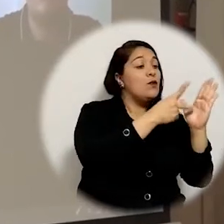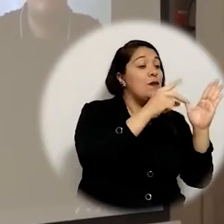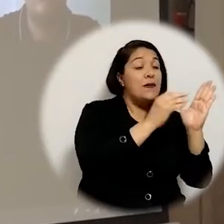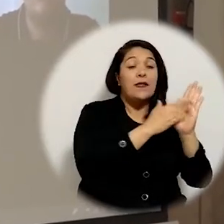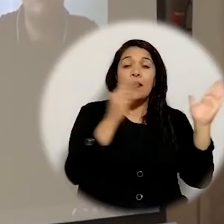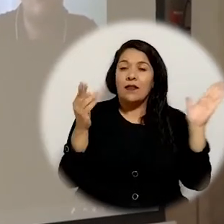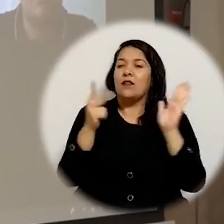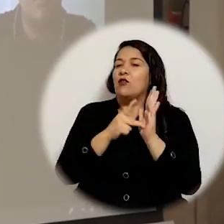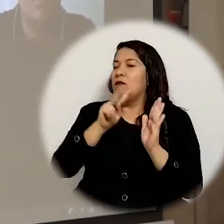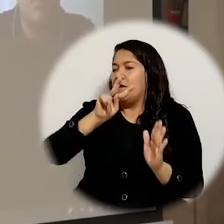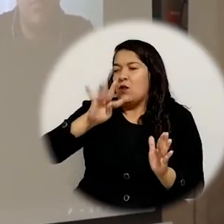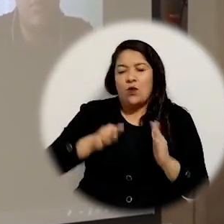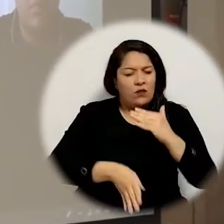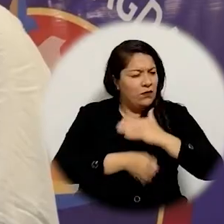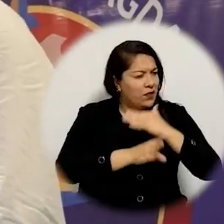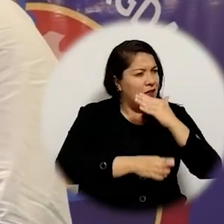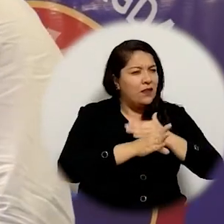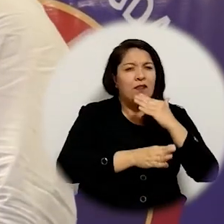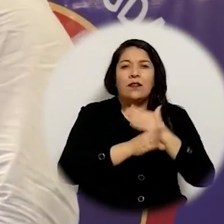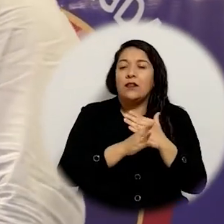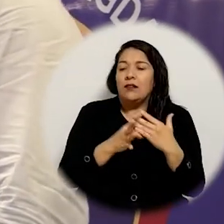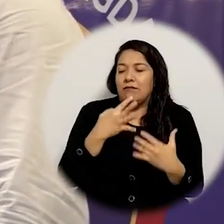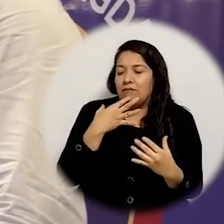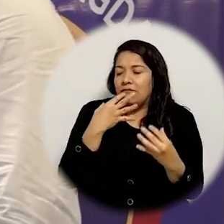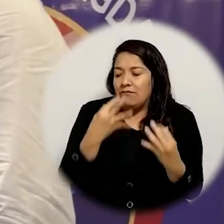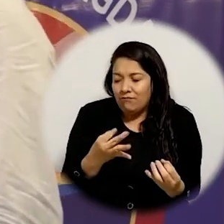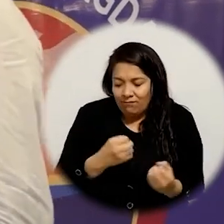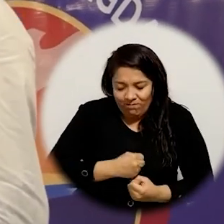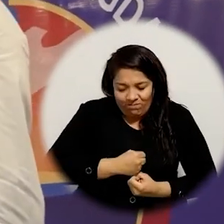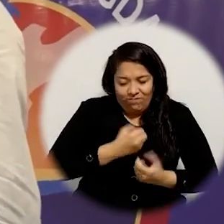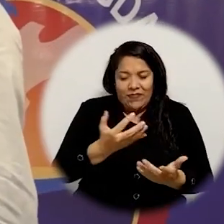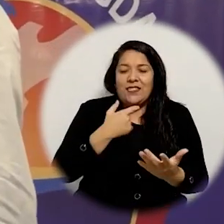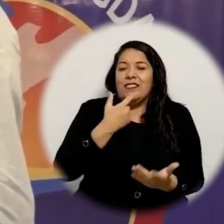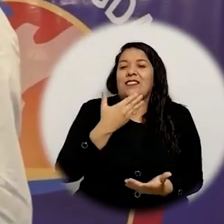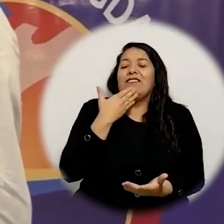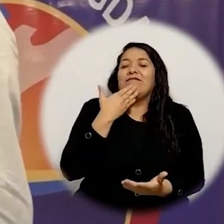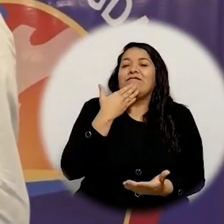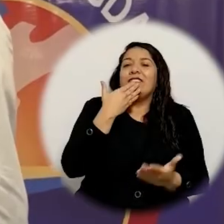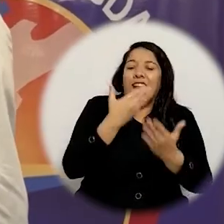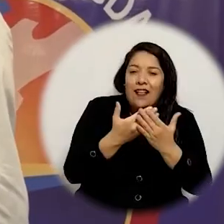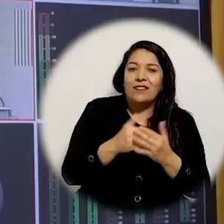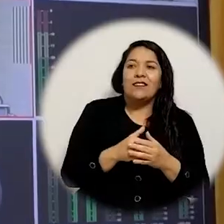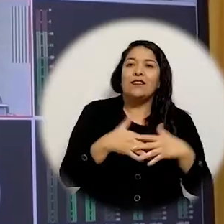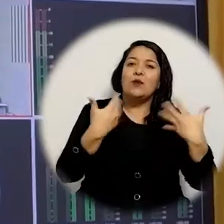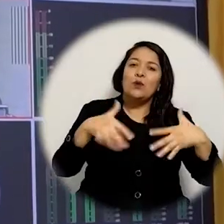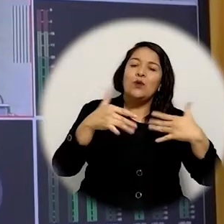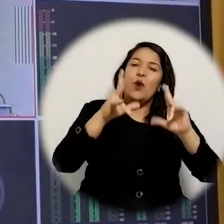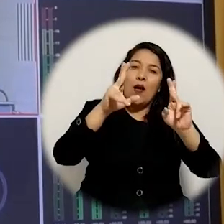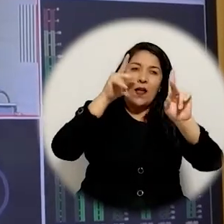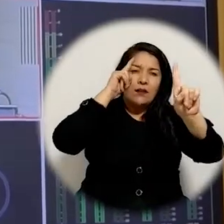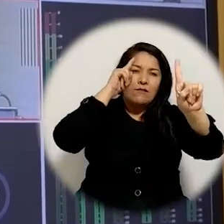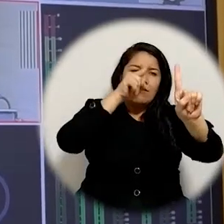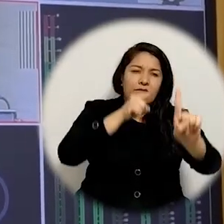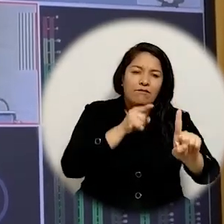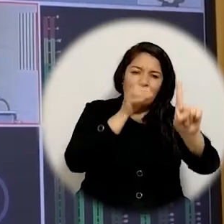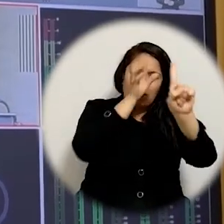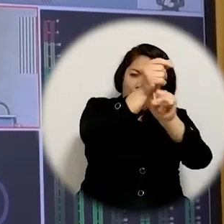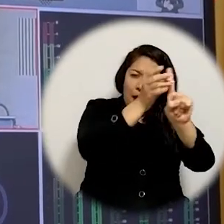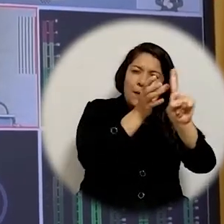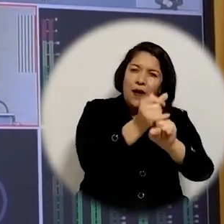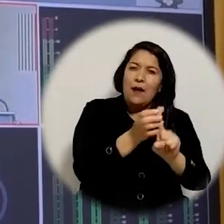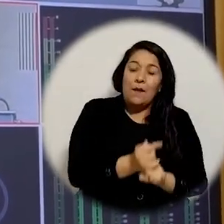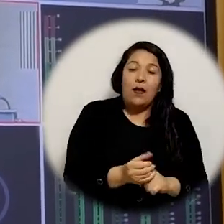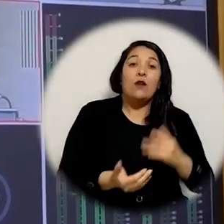durante los próximos cuatro años Solo nos resta desearle éxitos en la